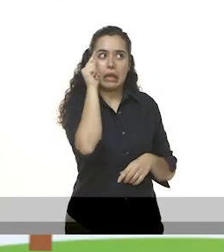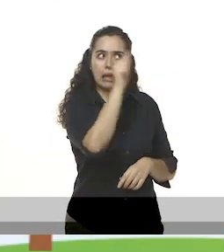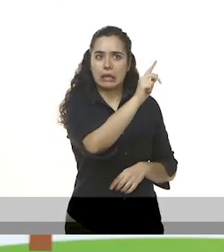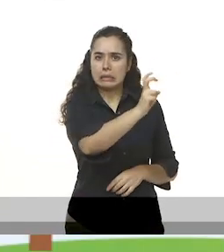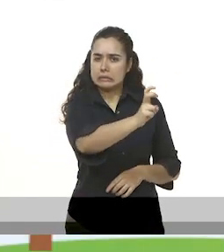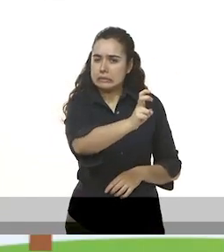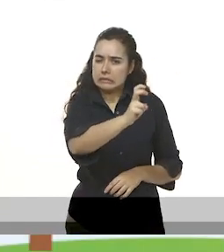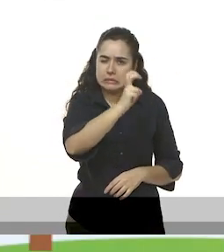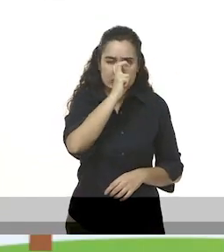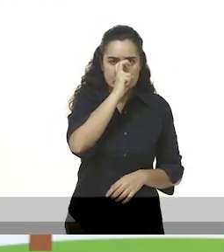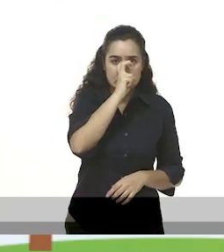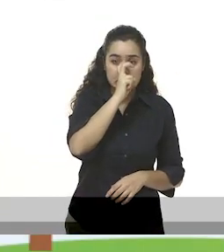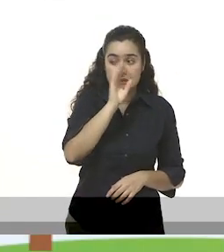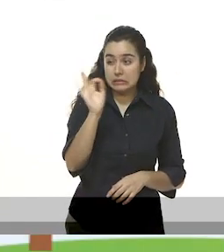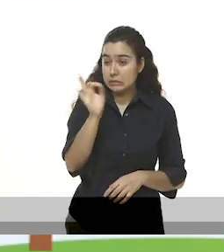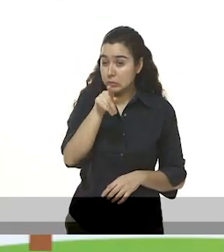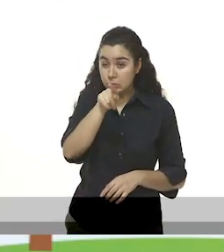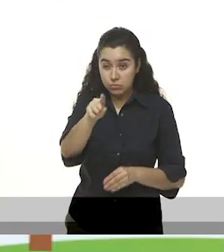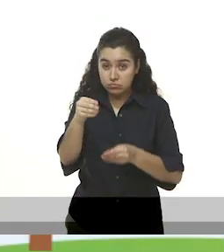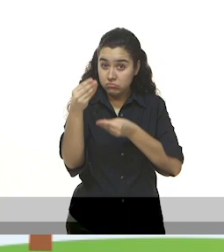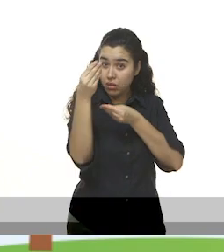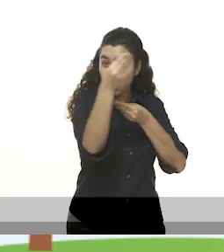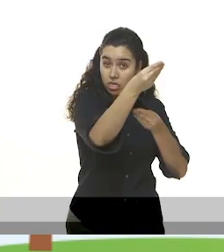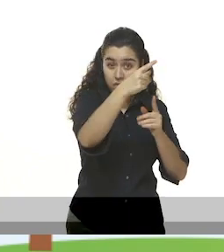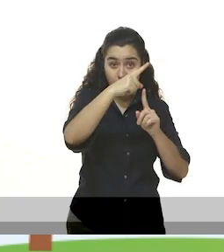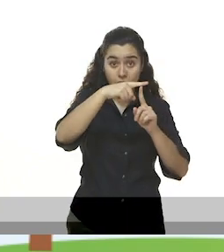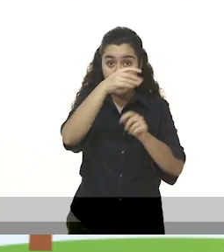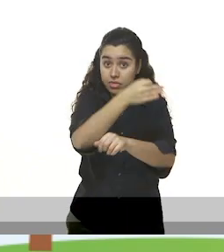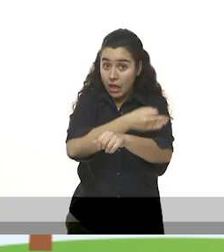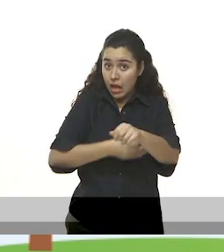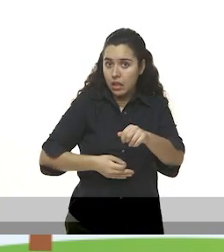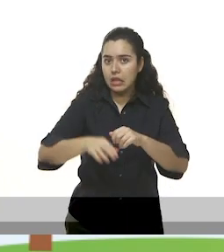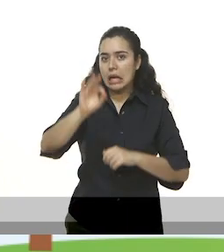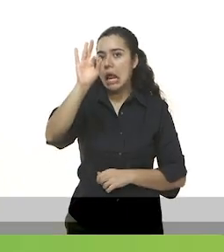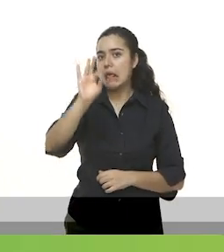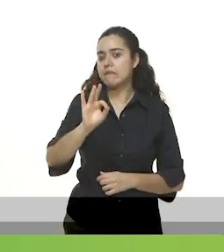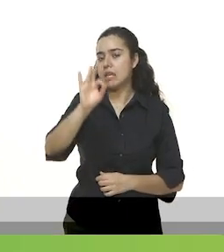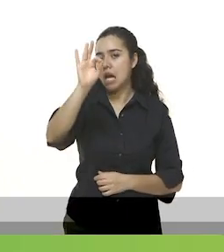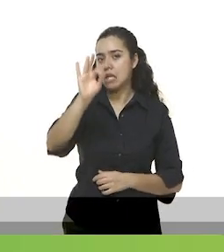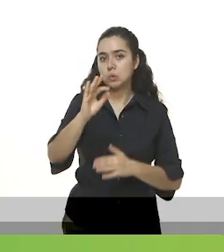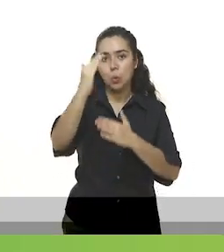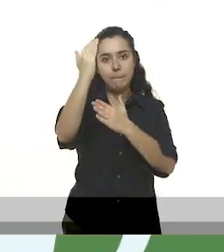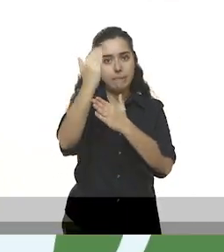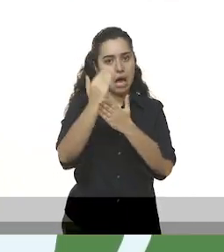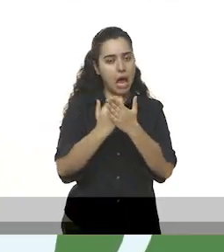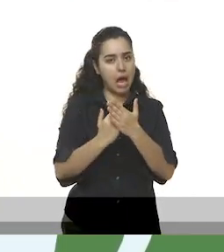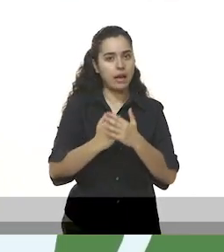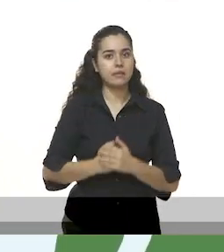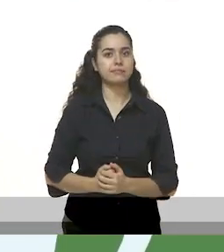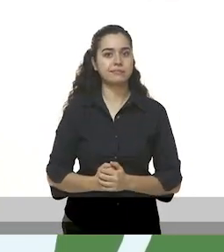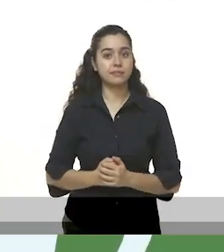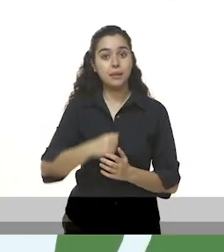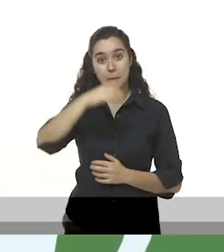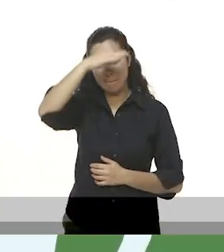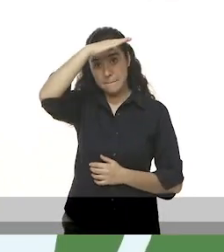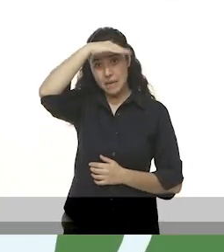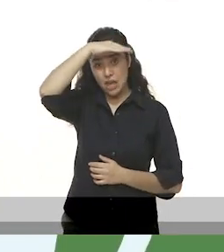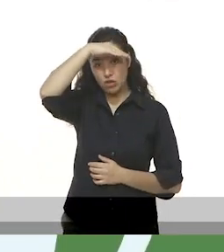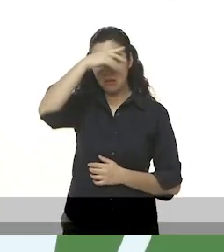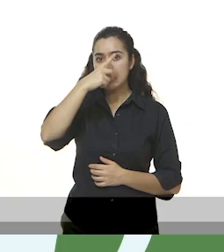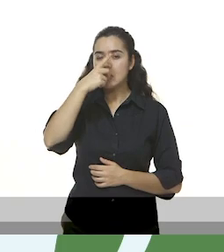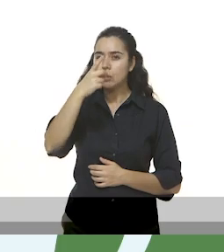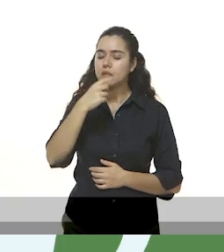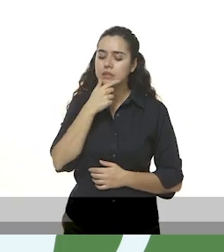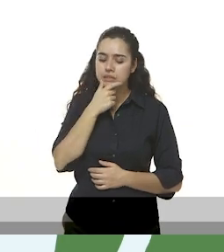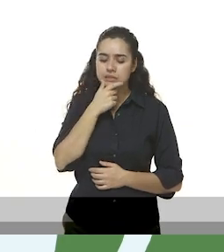es muy estricto. Si no entregas en tiempo y forma, te baja la calificación. Beto dijo, Tenemos que hacer algo para que mis